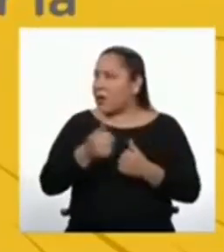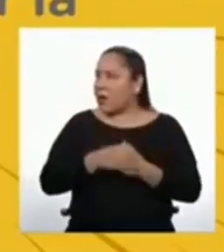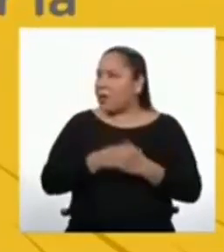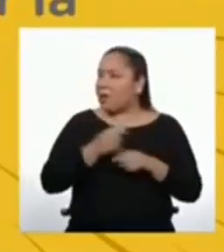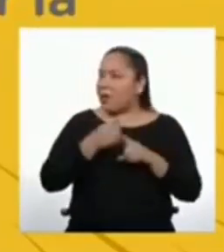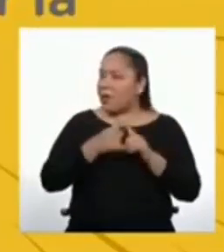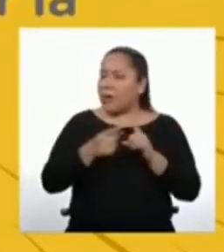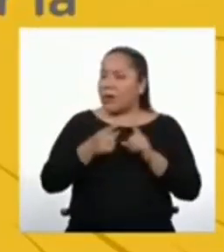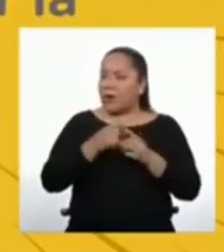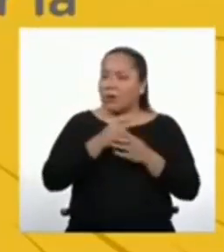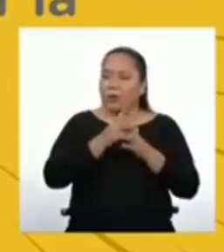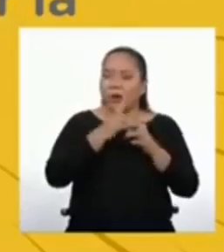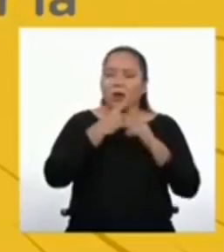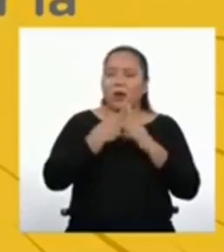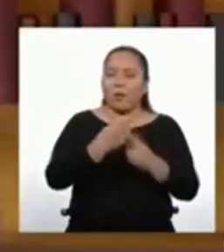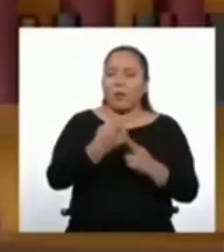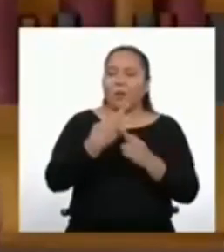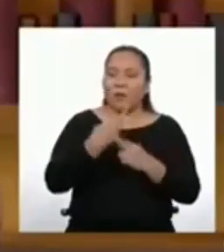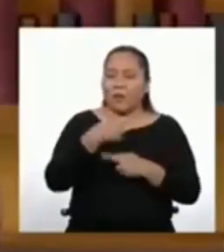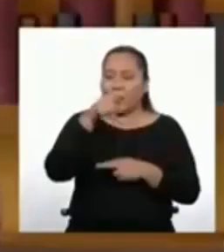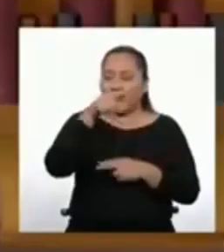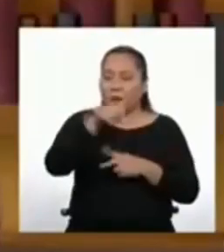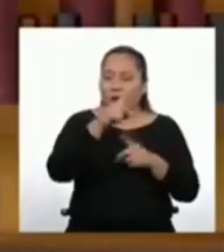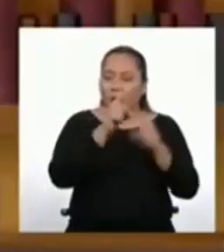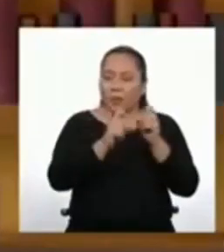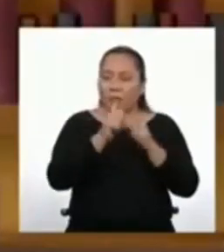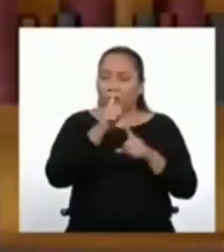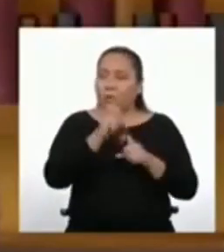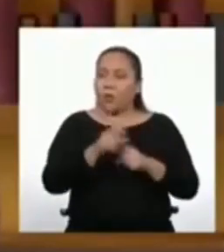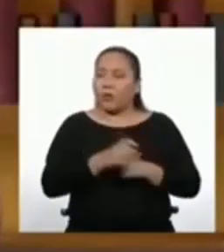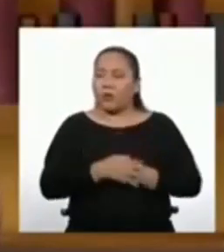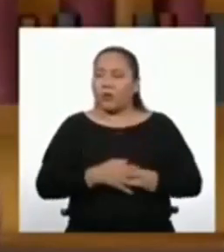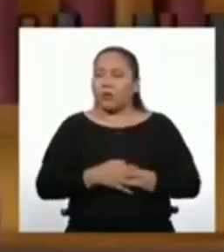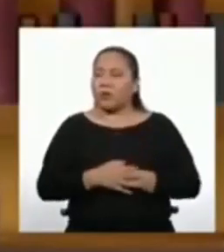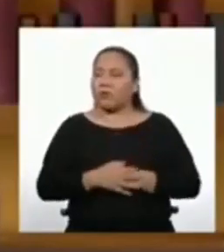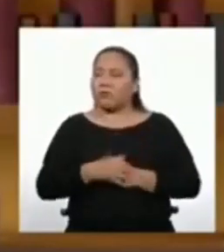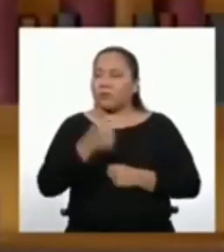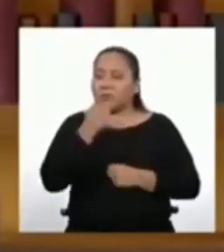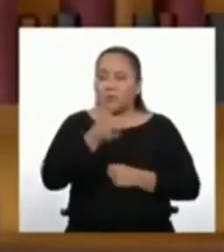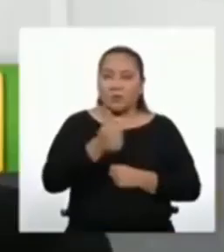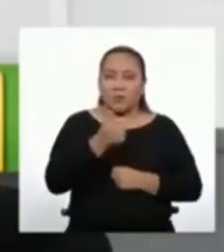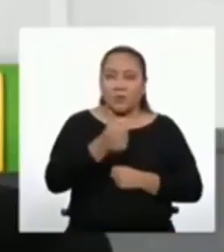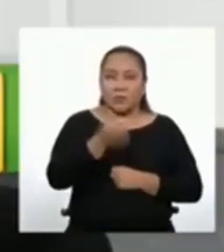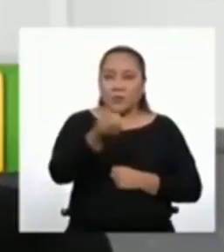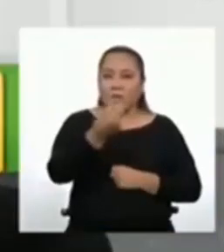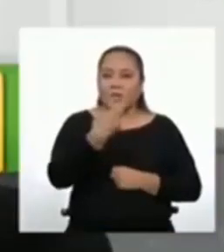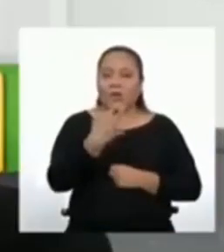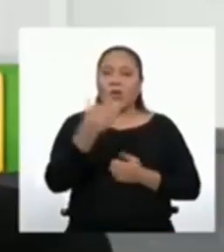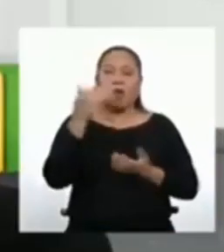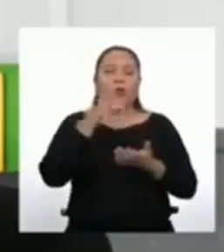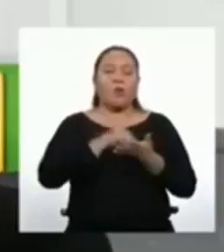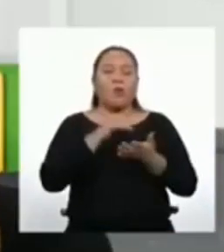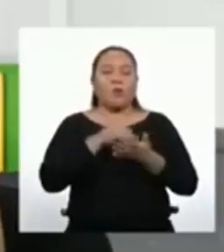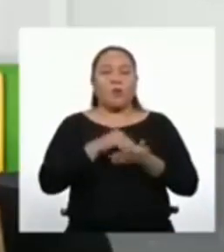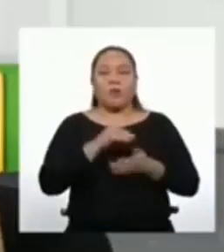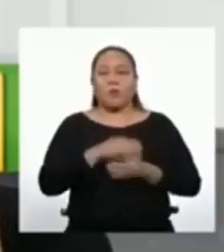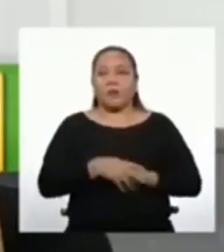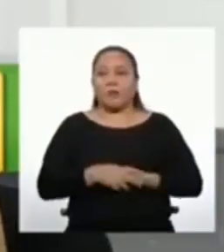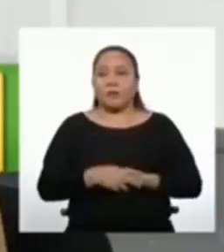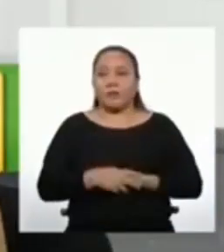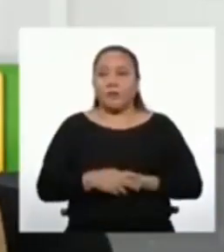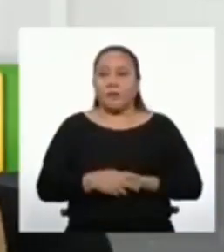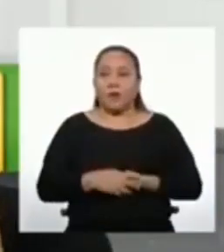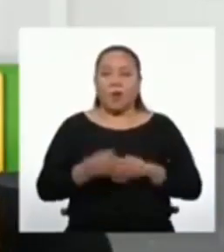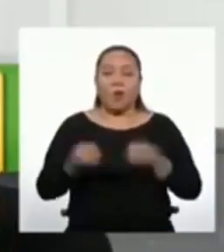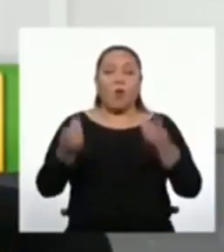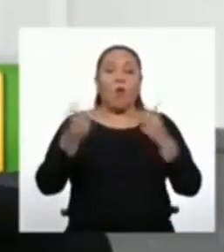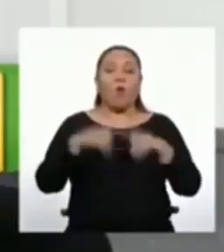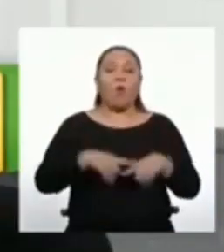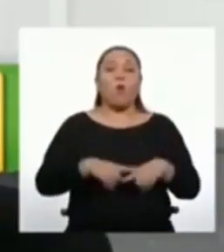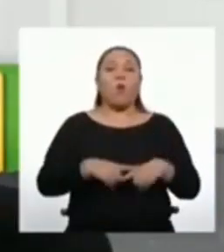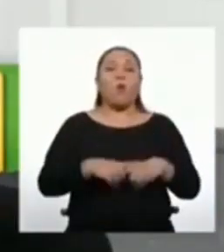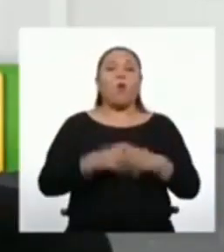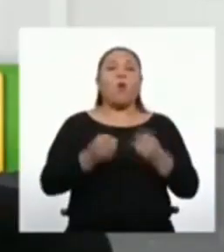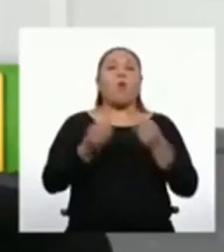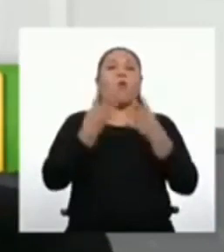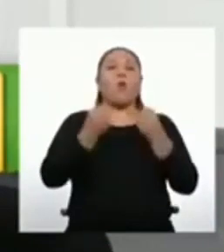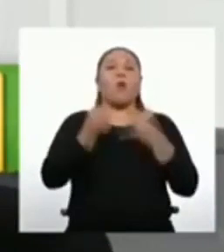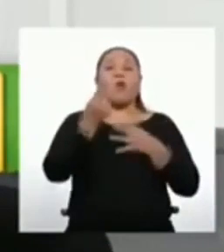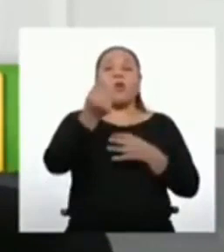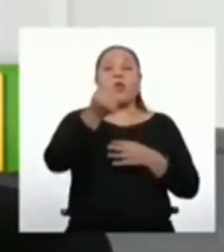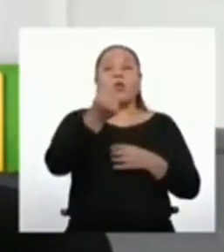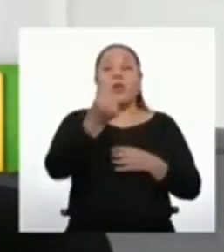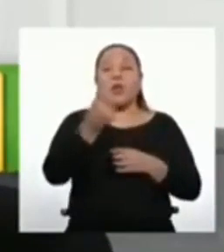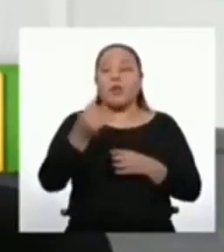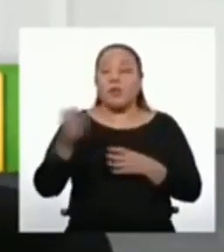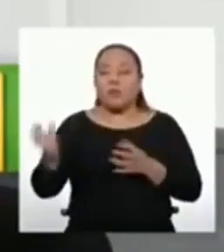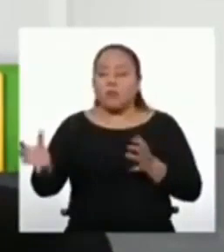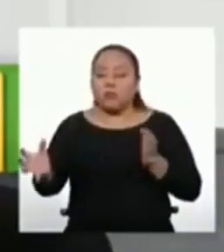hora de responder la siguiente pregunta. Por supuesto. ¿Podrías repetirnosla? Claro. ¿Cuánto dinero recibirá la familia